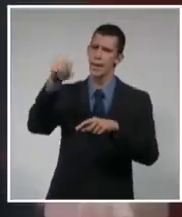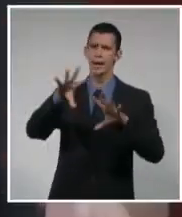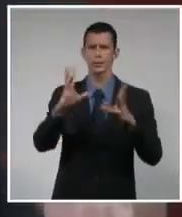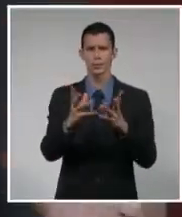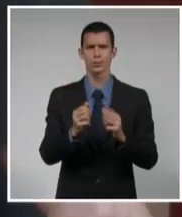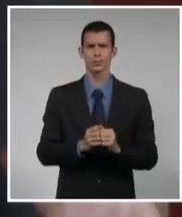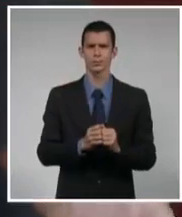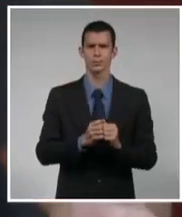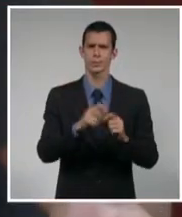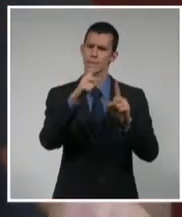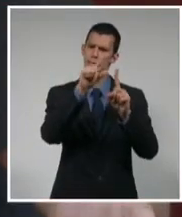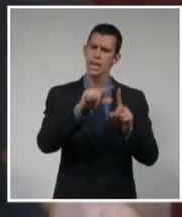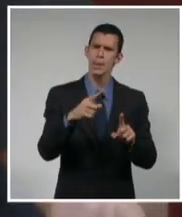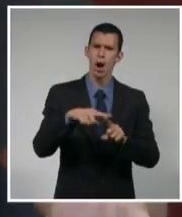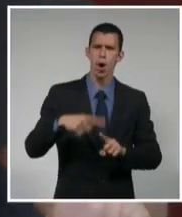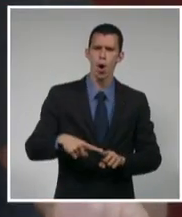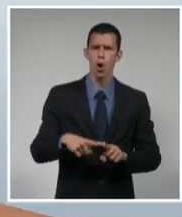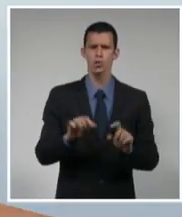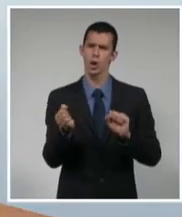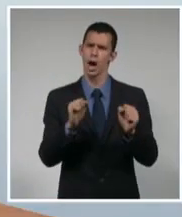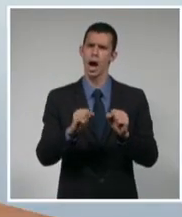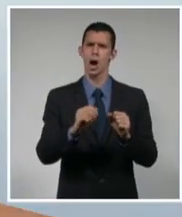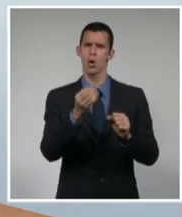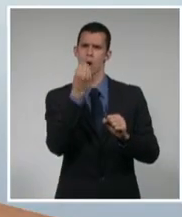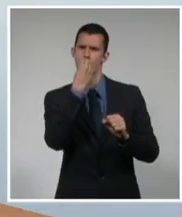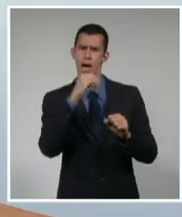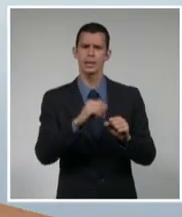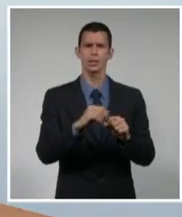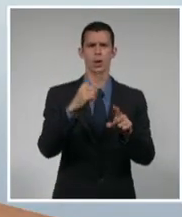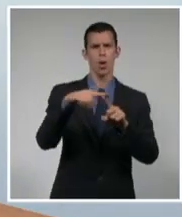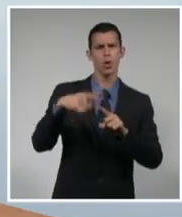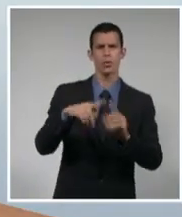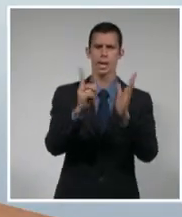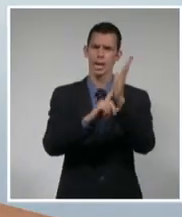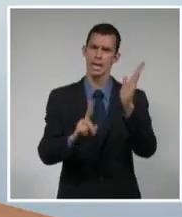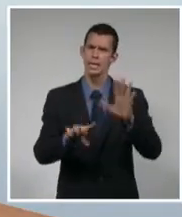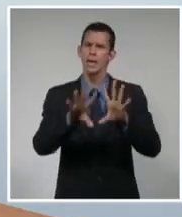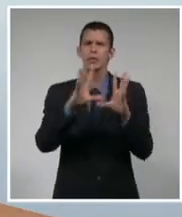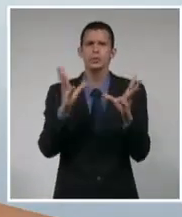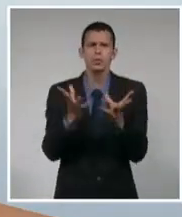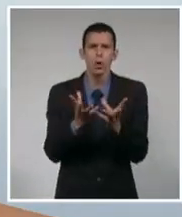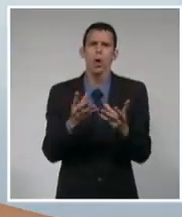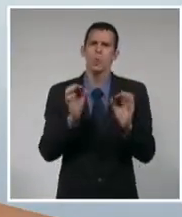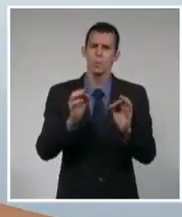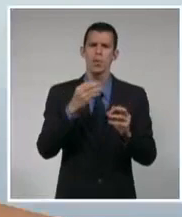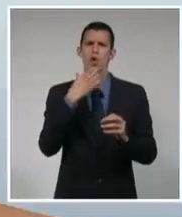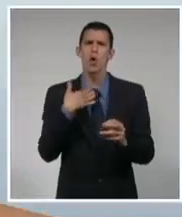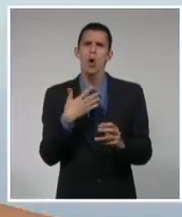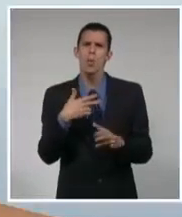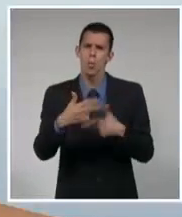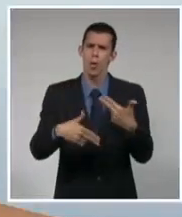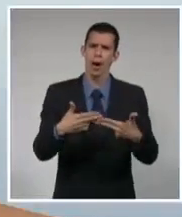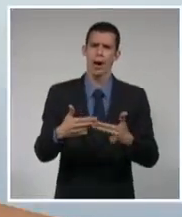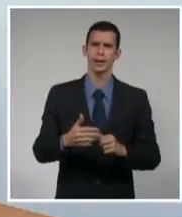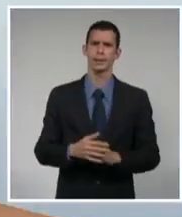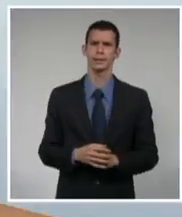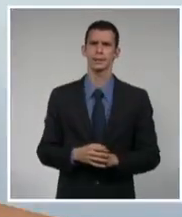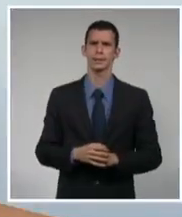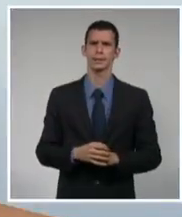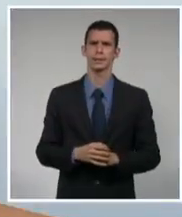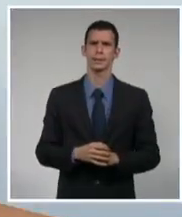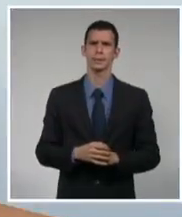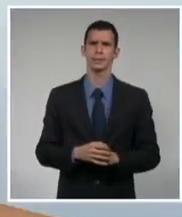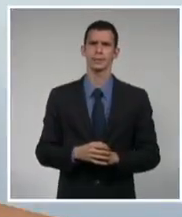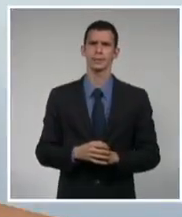alimentos y el ahorro de energía. Mantendremos el proyecto FEMPOR Cuba, que es el proyecto que tiene como objetivo la realización y la vinculación del